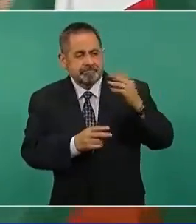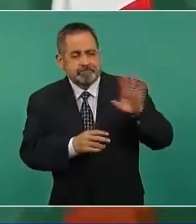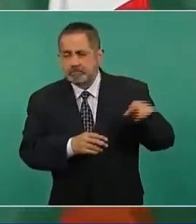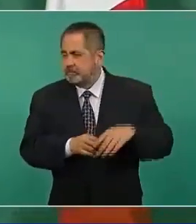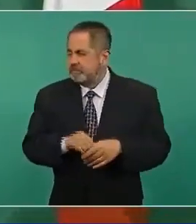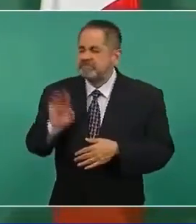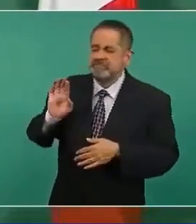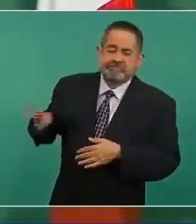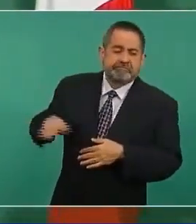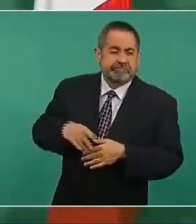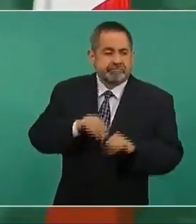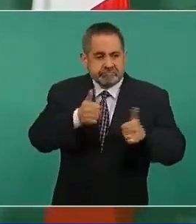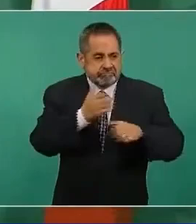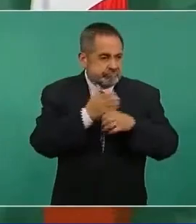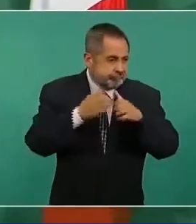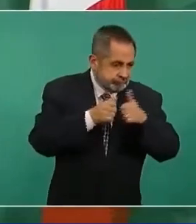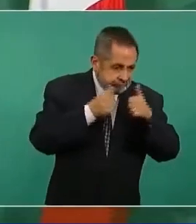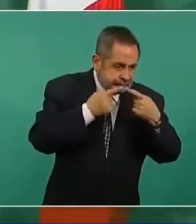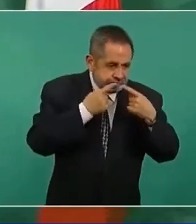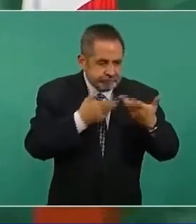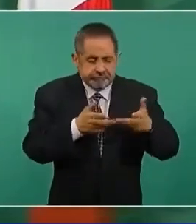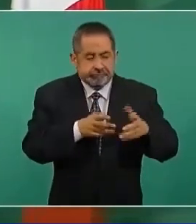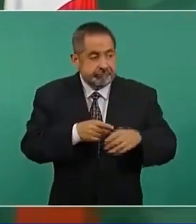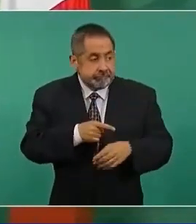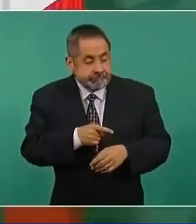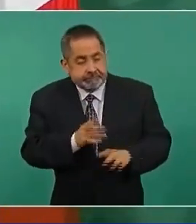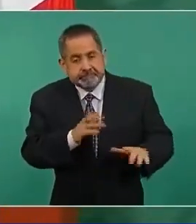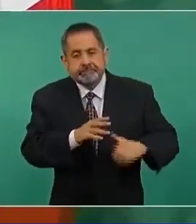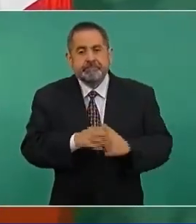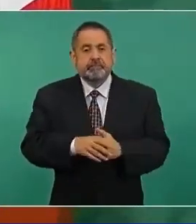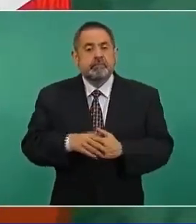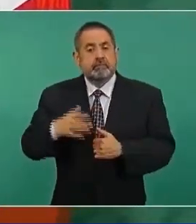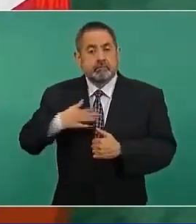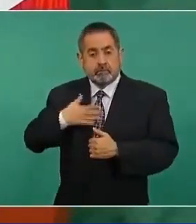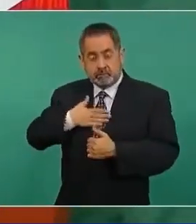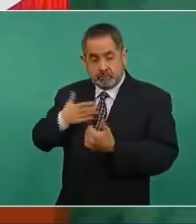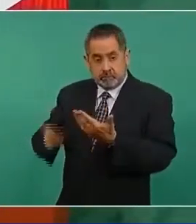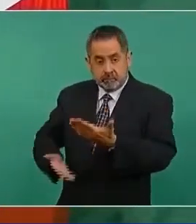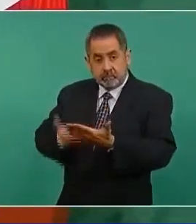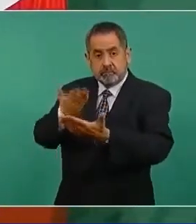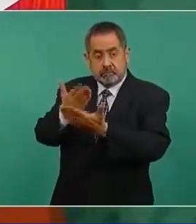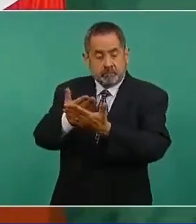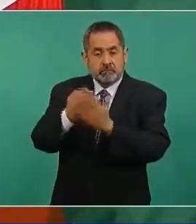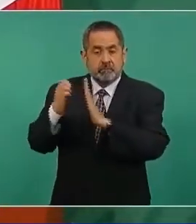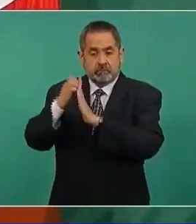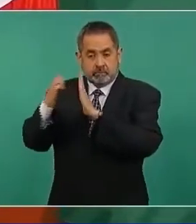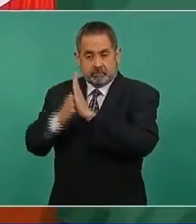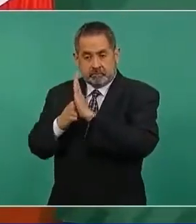otros asuntos, cuando presentamos el proyecto de estatuto,